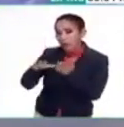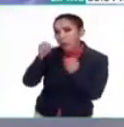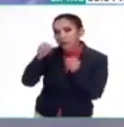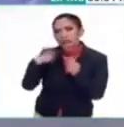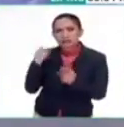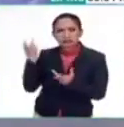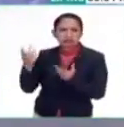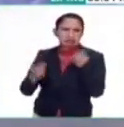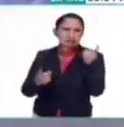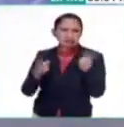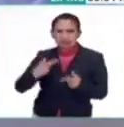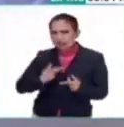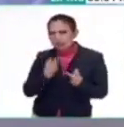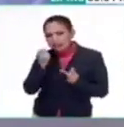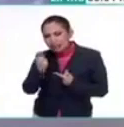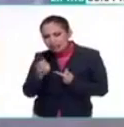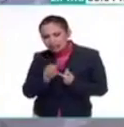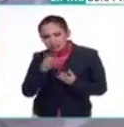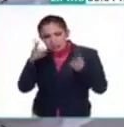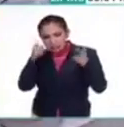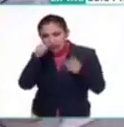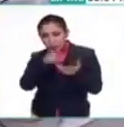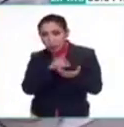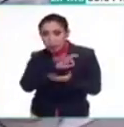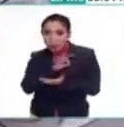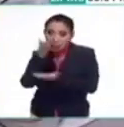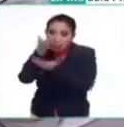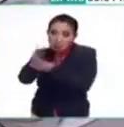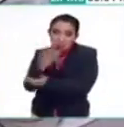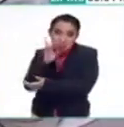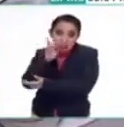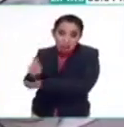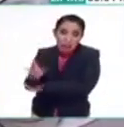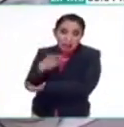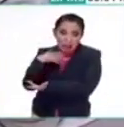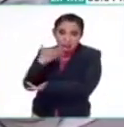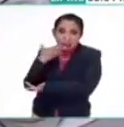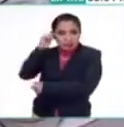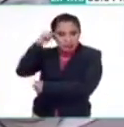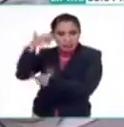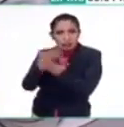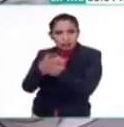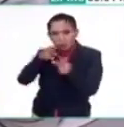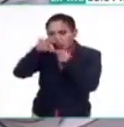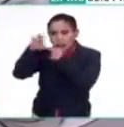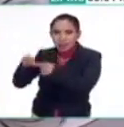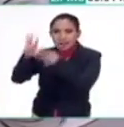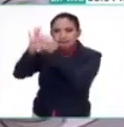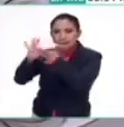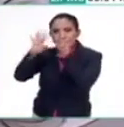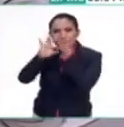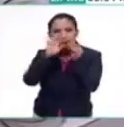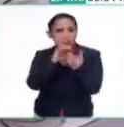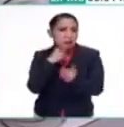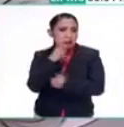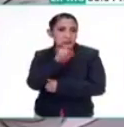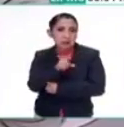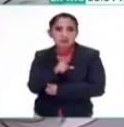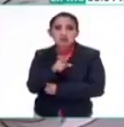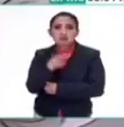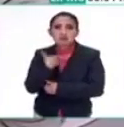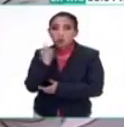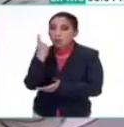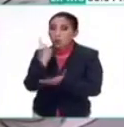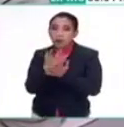preguntas que se hagan cuando estén visitando ahí podrán ser resueltas. Hay un buen servicio de guías y además yo creo que lo